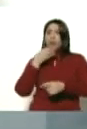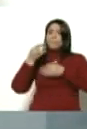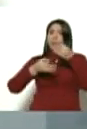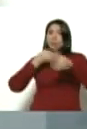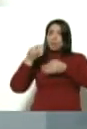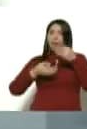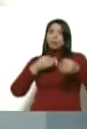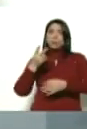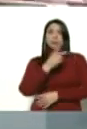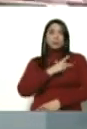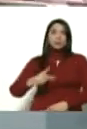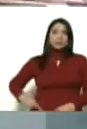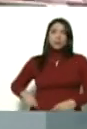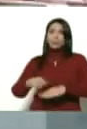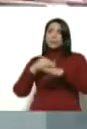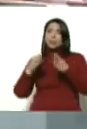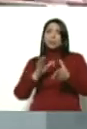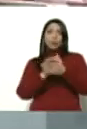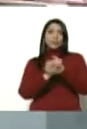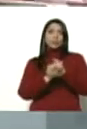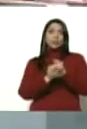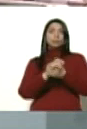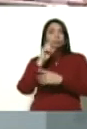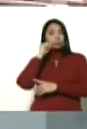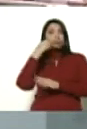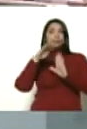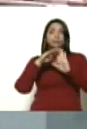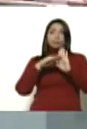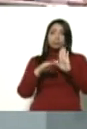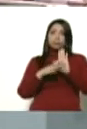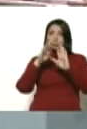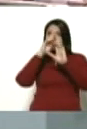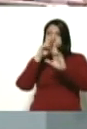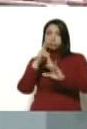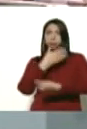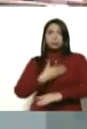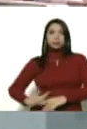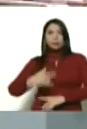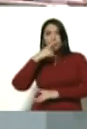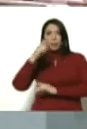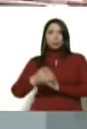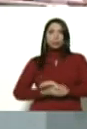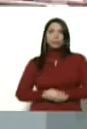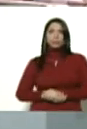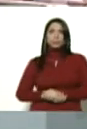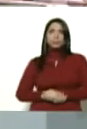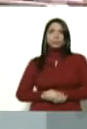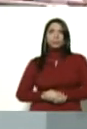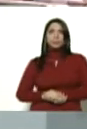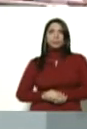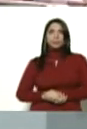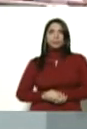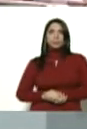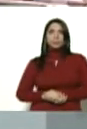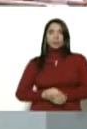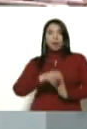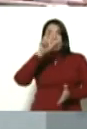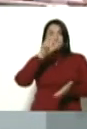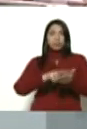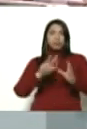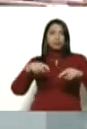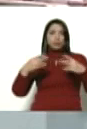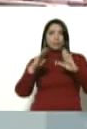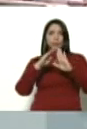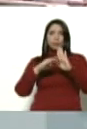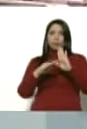ministros compañeros se recomienda muy respetuoso al ciudadano Nicolás Maduro Moro presidente de la república bolivariana de Venezuela aprobar las nuevas